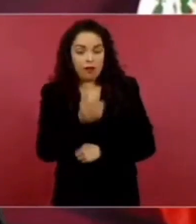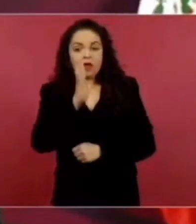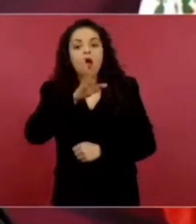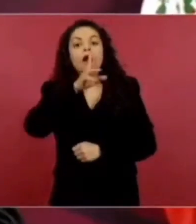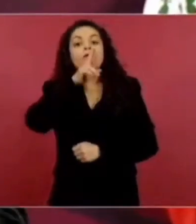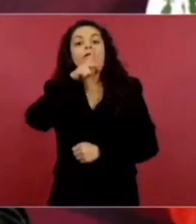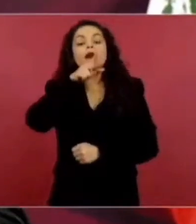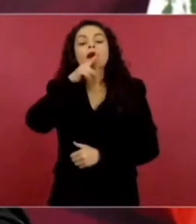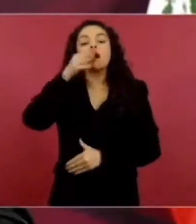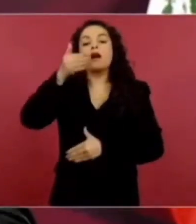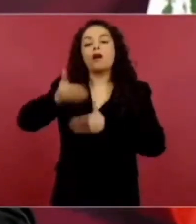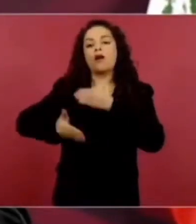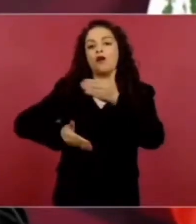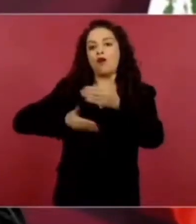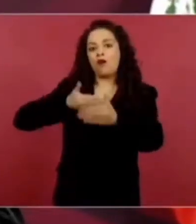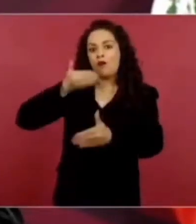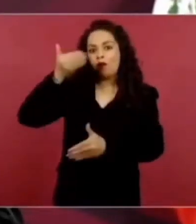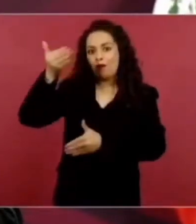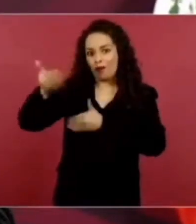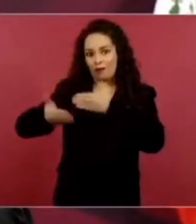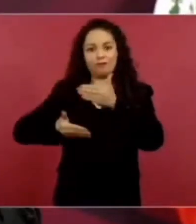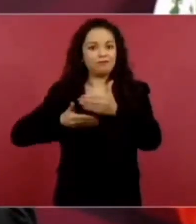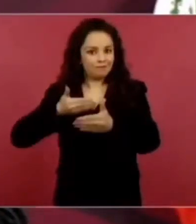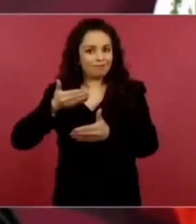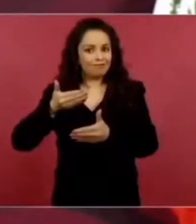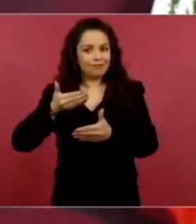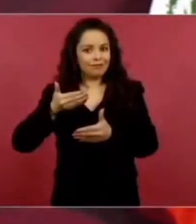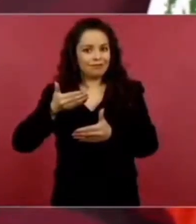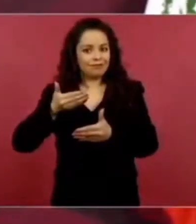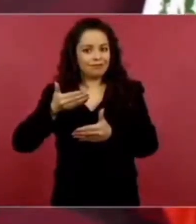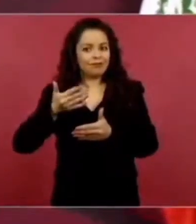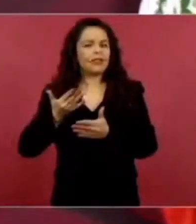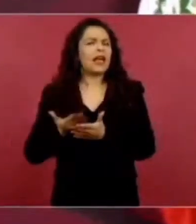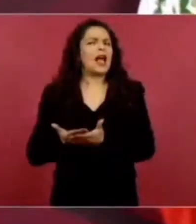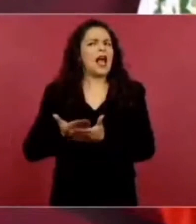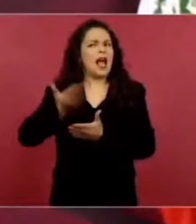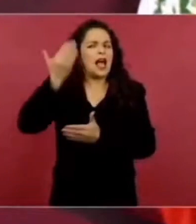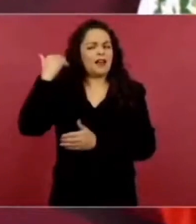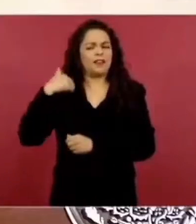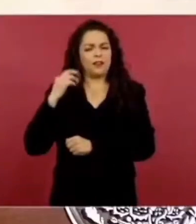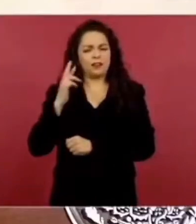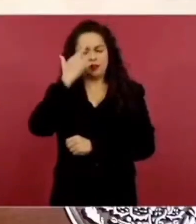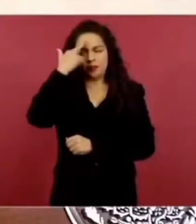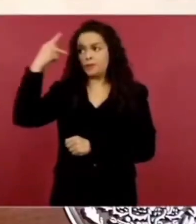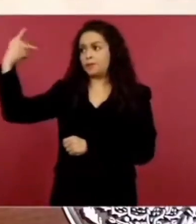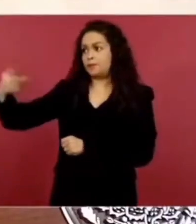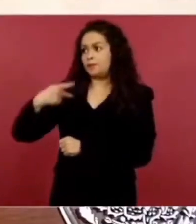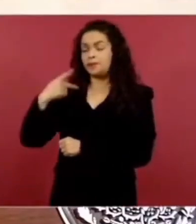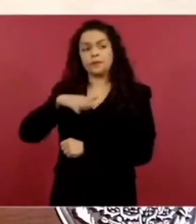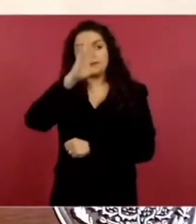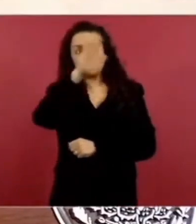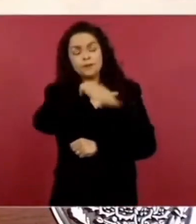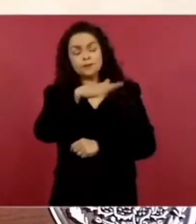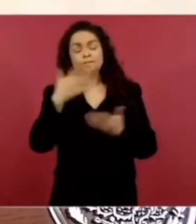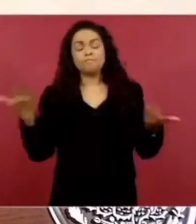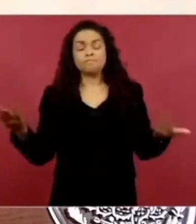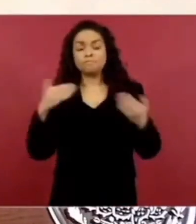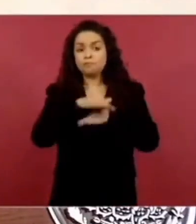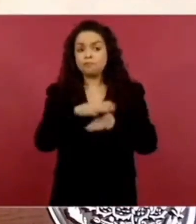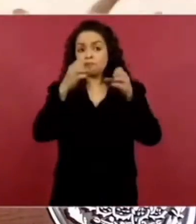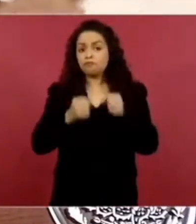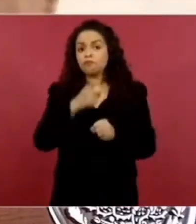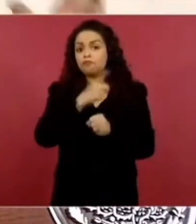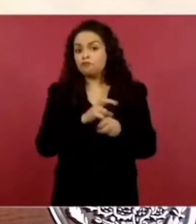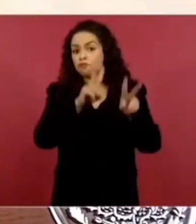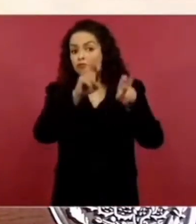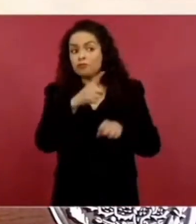Yo recuerdo que cuando me preguntaban ¿y qué van a hacer en materia de seguridad? Porque el